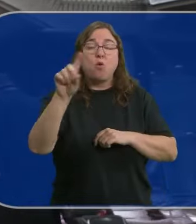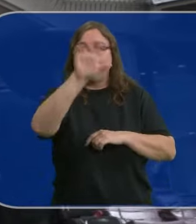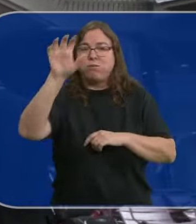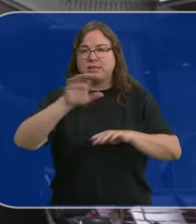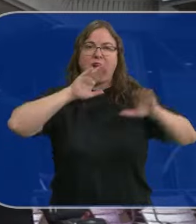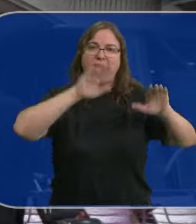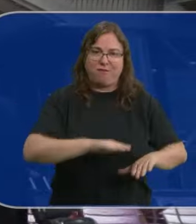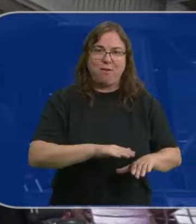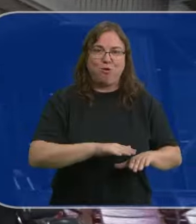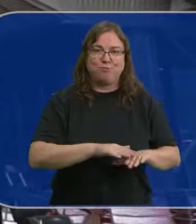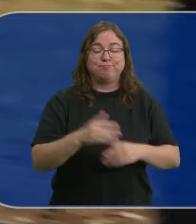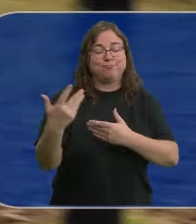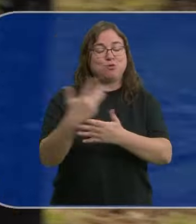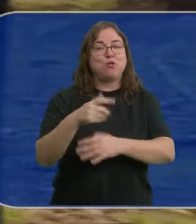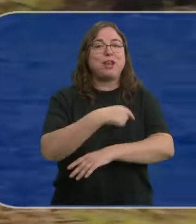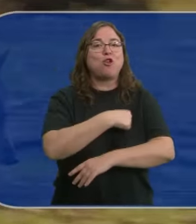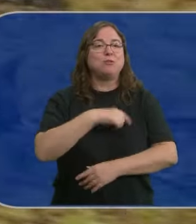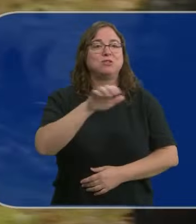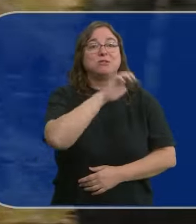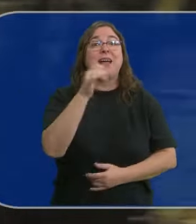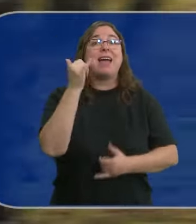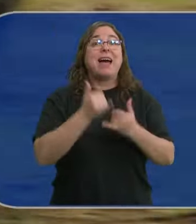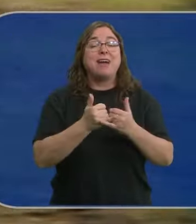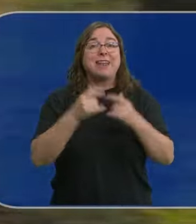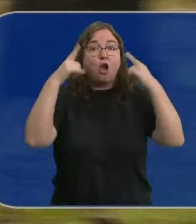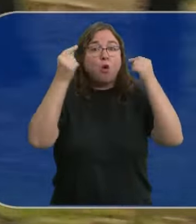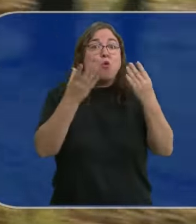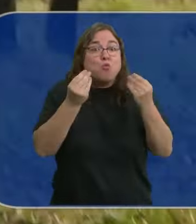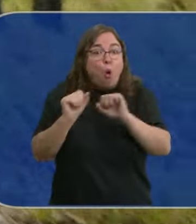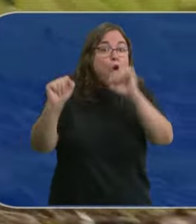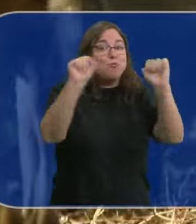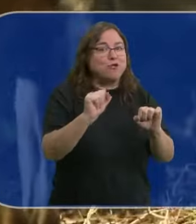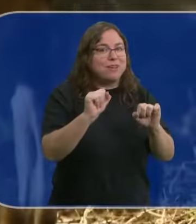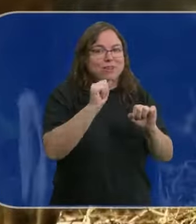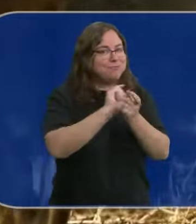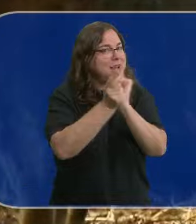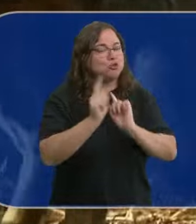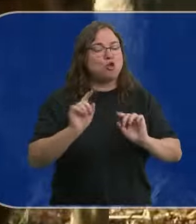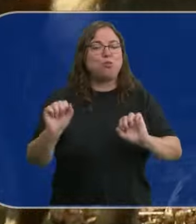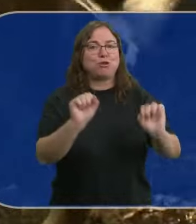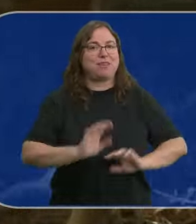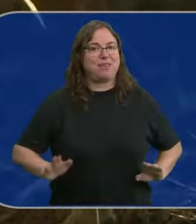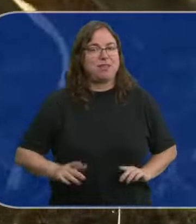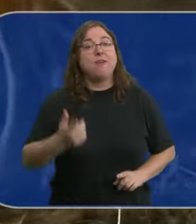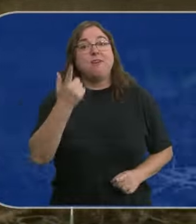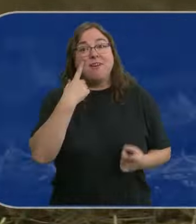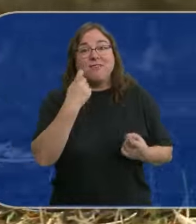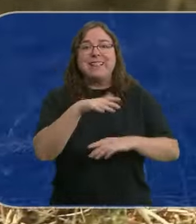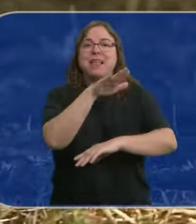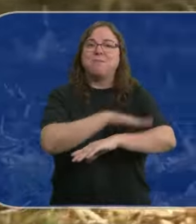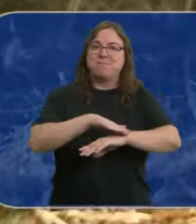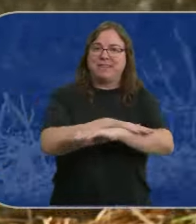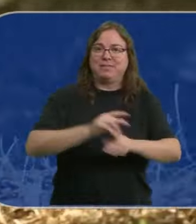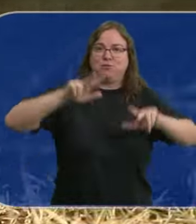se han mostrado a favor de la propuesta de la Comisión por la que pasaría de estar muy protegido a simplemente protegido. Aunque aún lo deben ratificar los